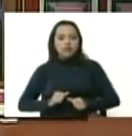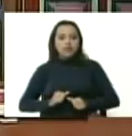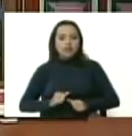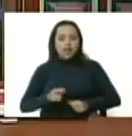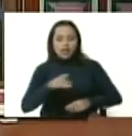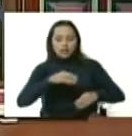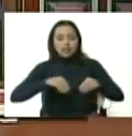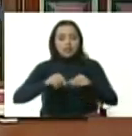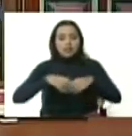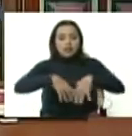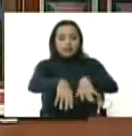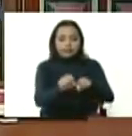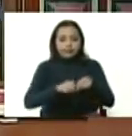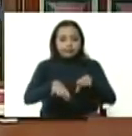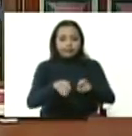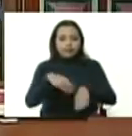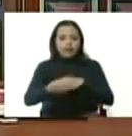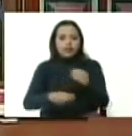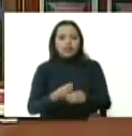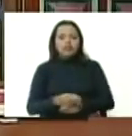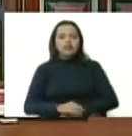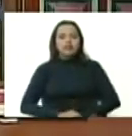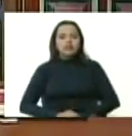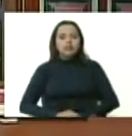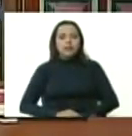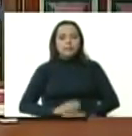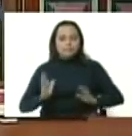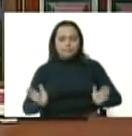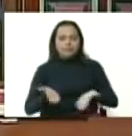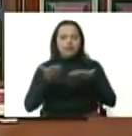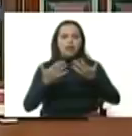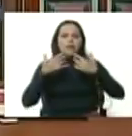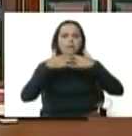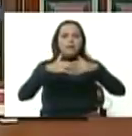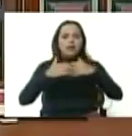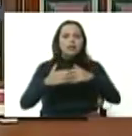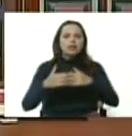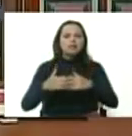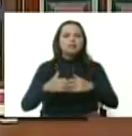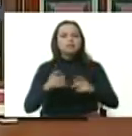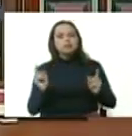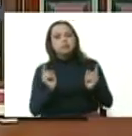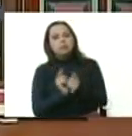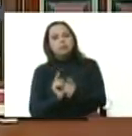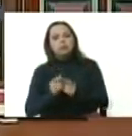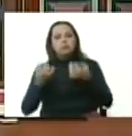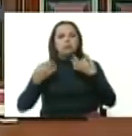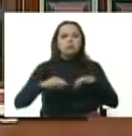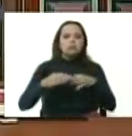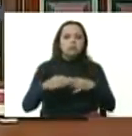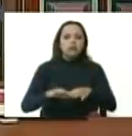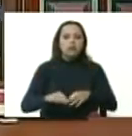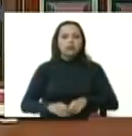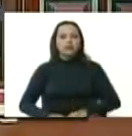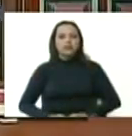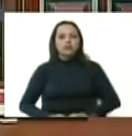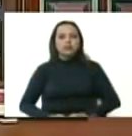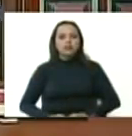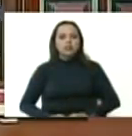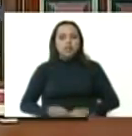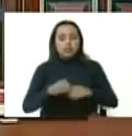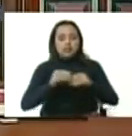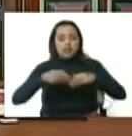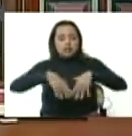Emilia están surgiendo empresas pequeñas regulares de harina de maíz